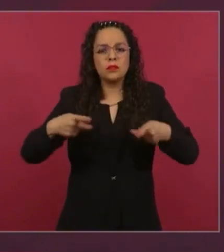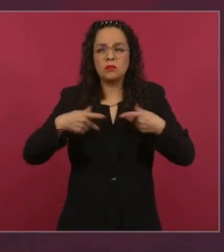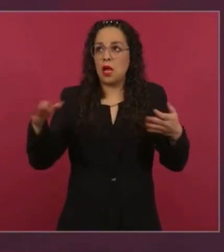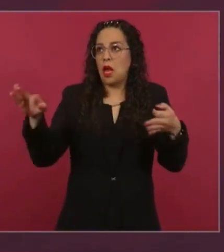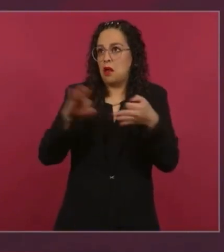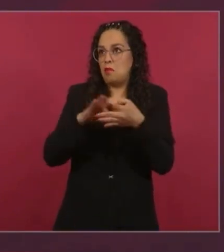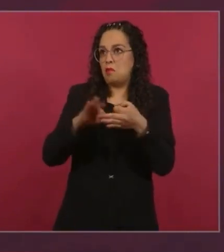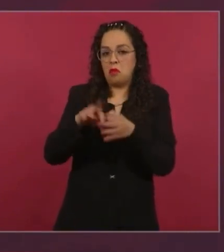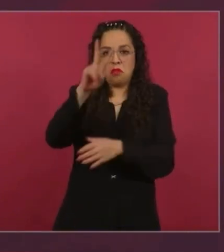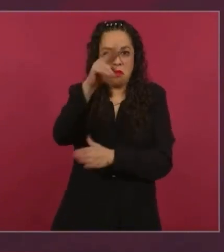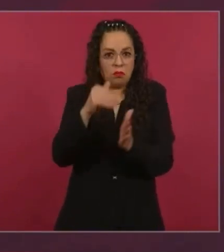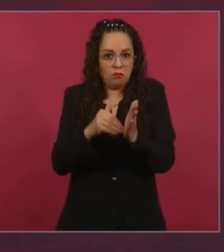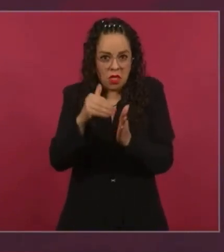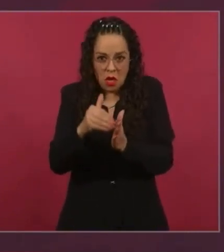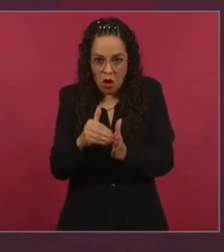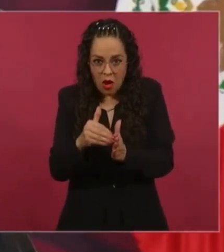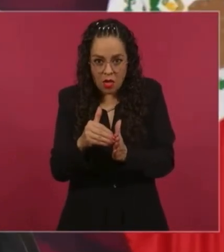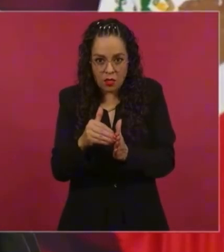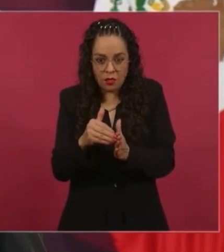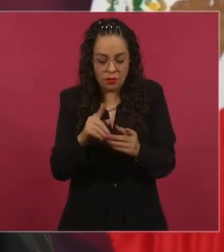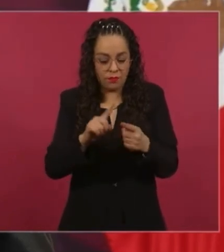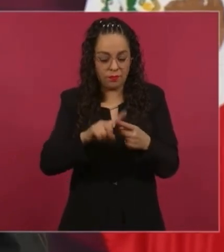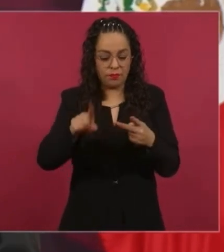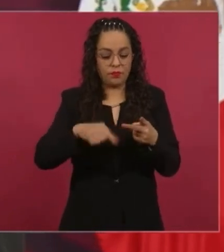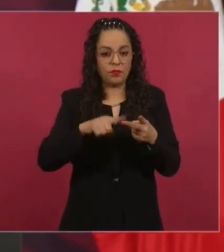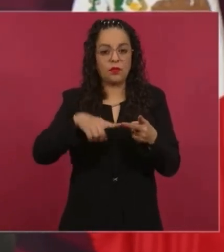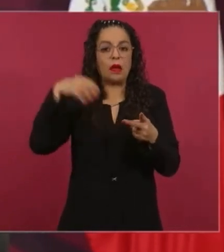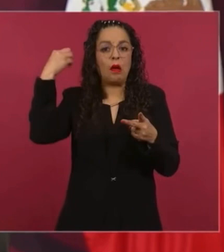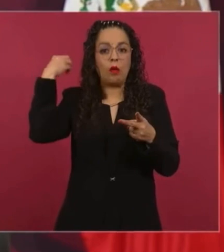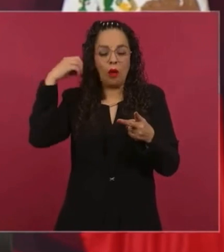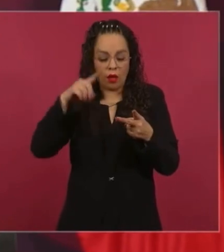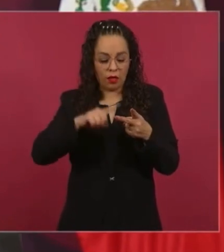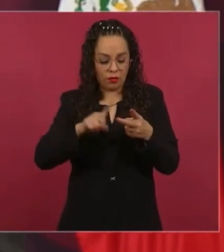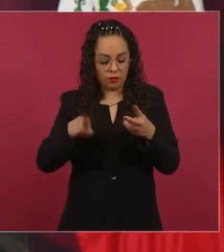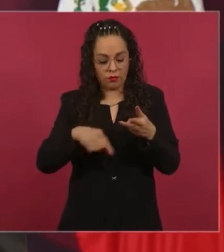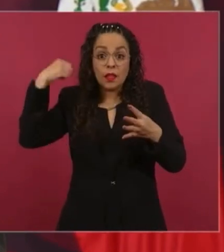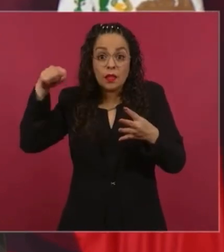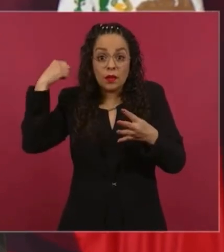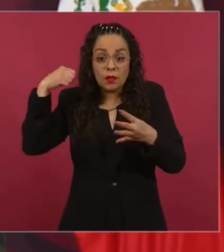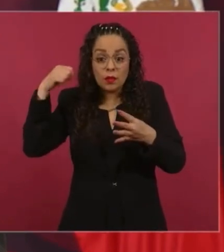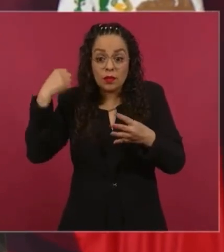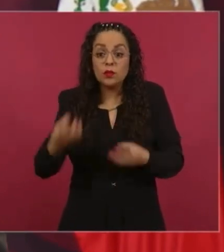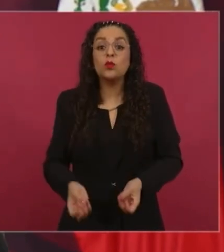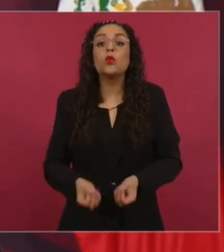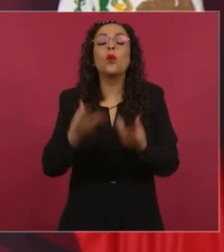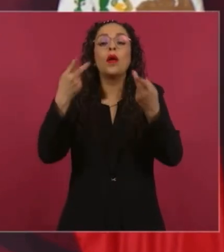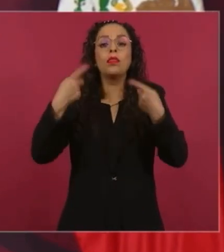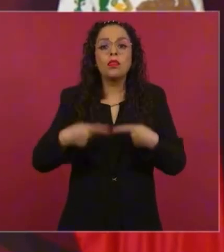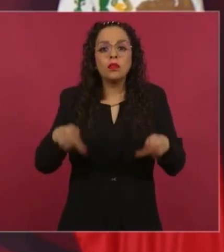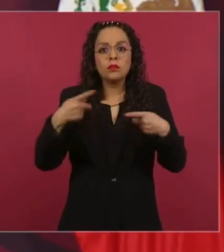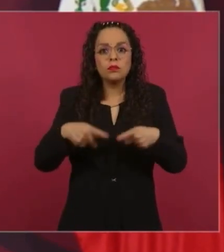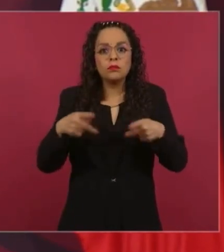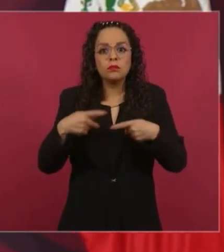oaxaqueños, cuántos chiapanecos, cuántos tabasqueños de